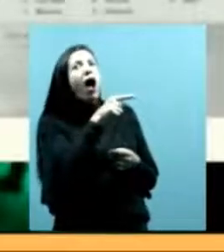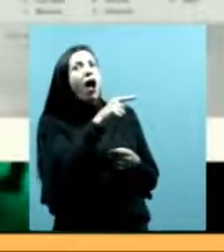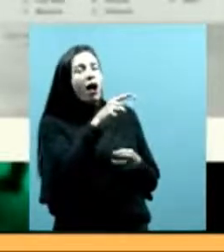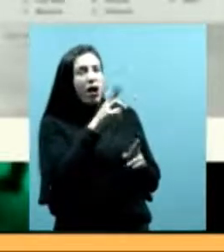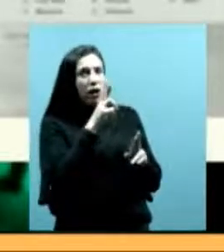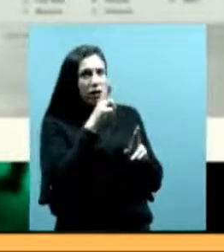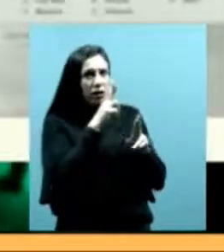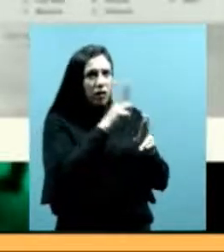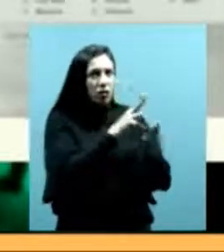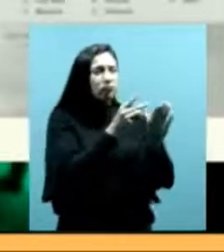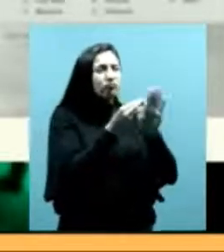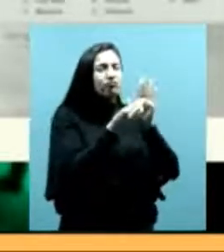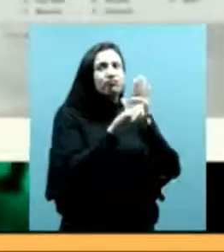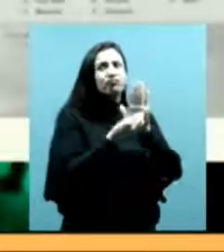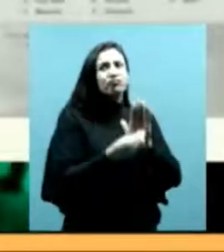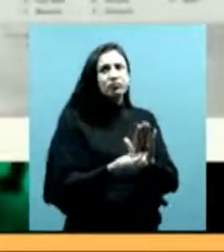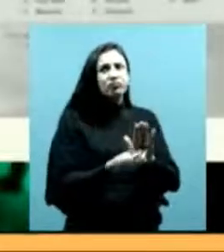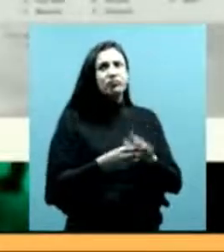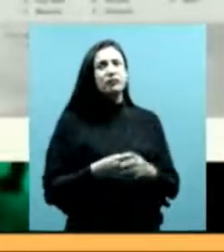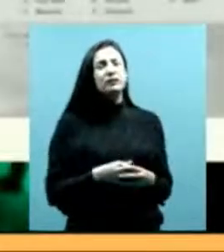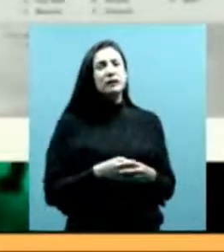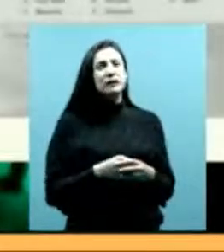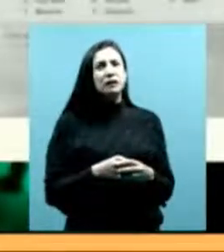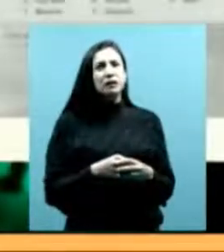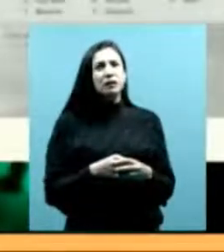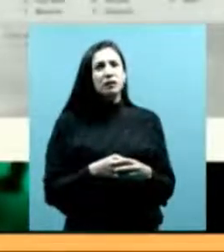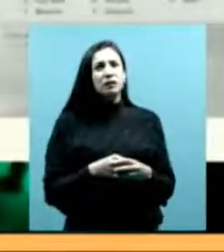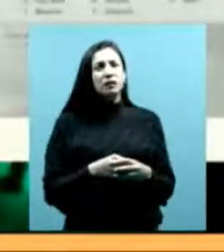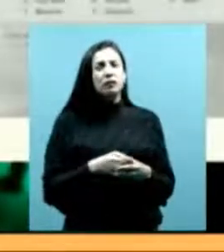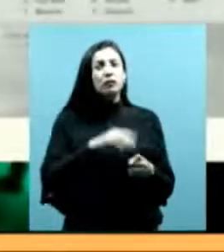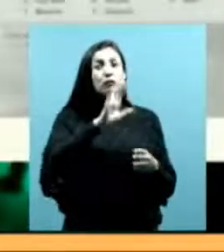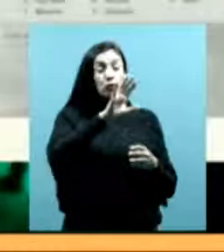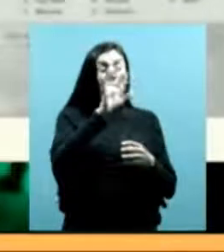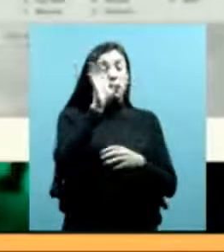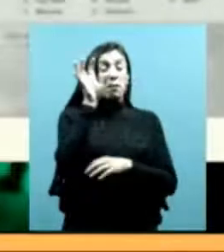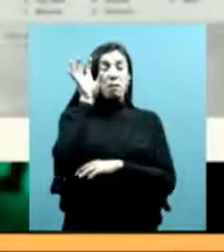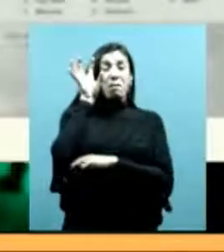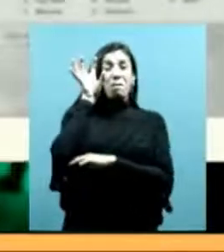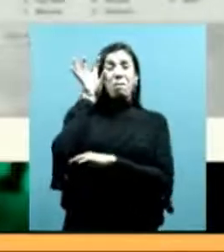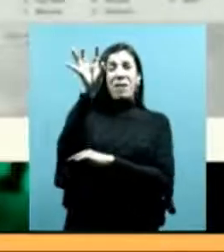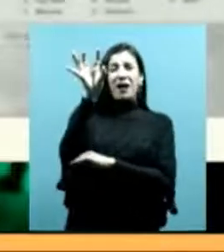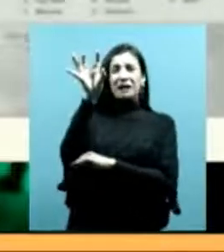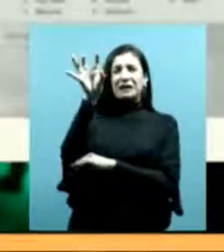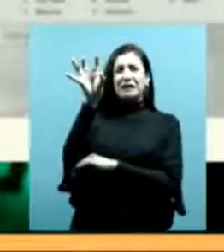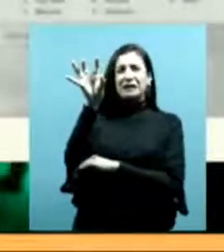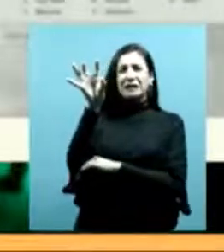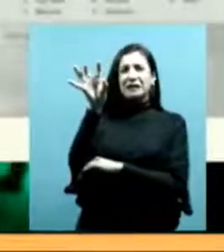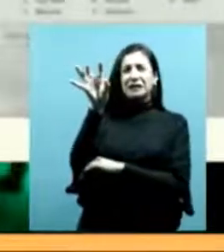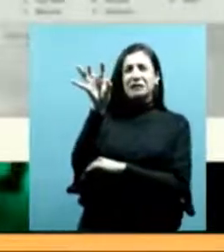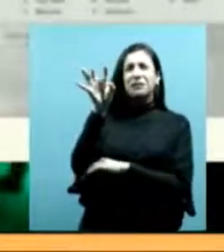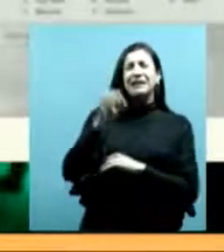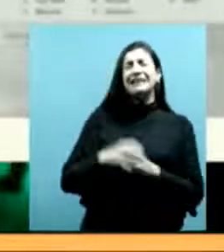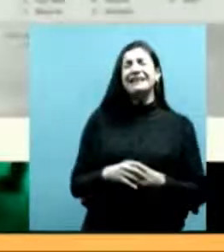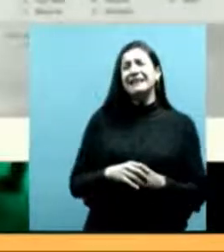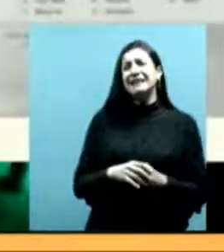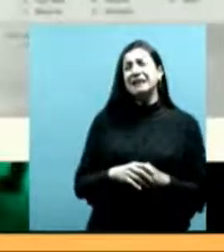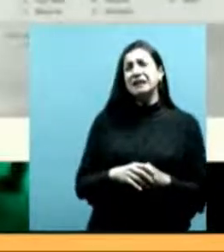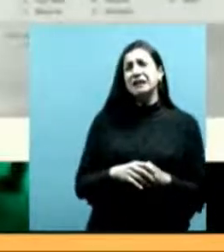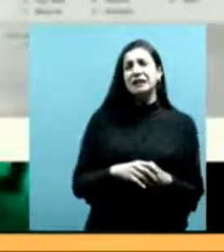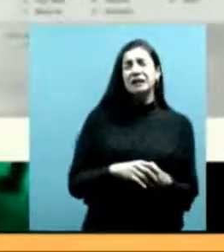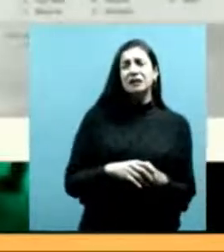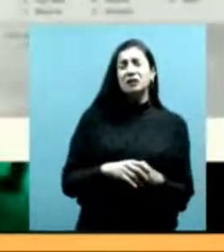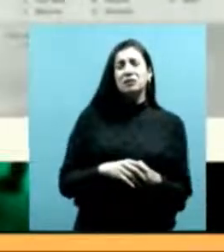sus imaginarios nacionales, como un país que llegó a través de los barcos, un país